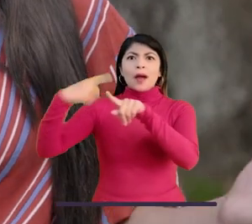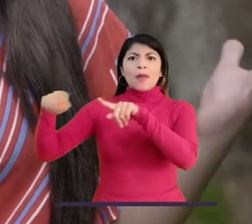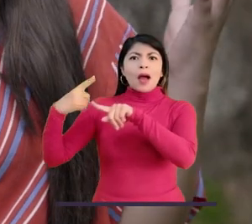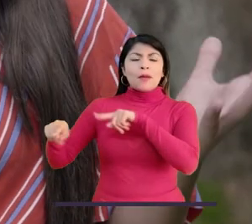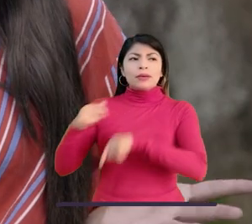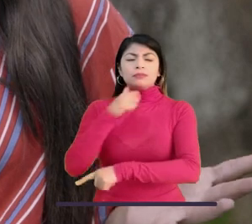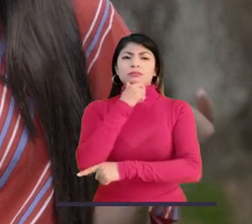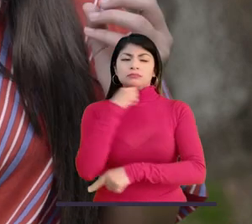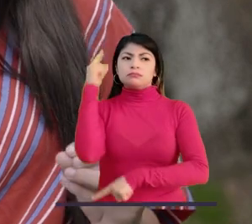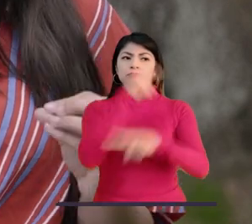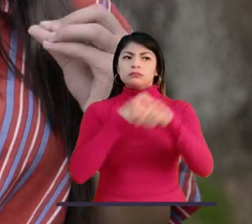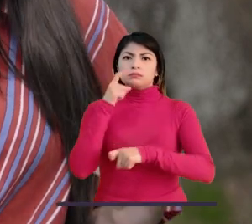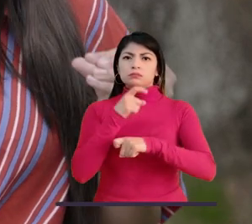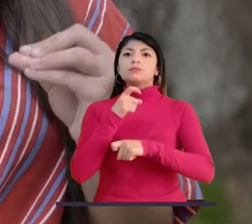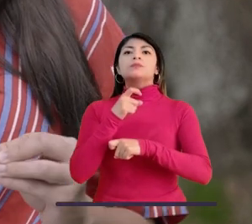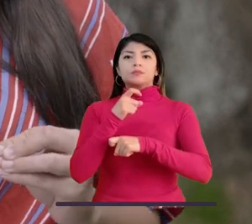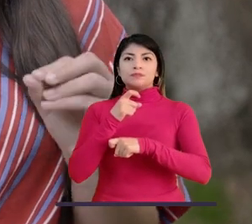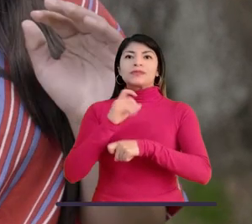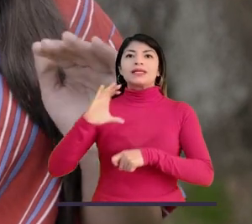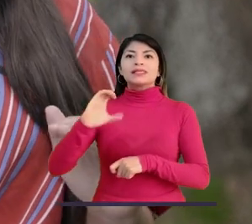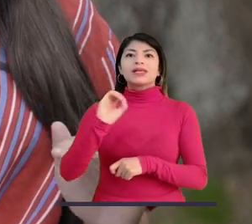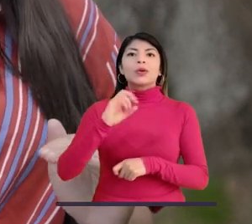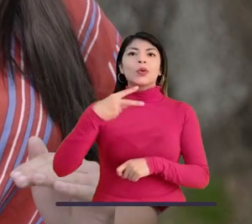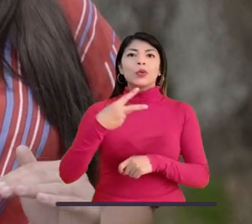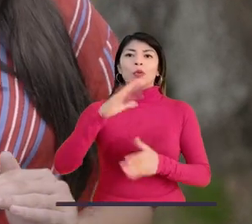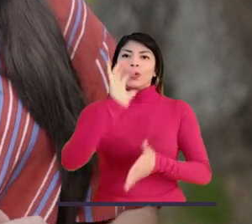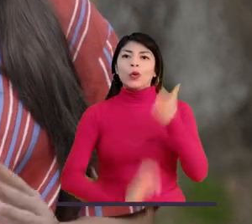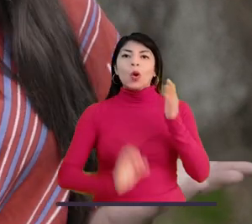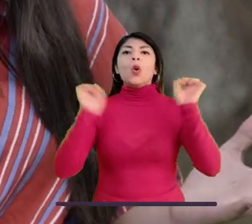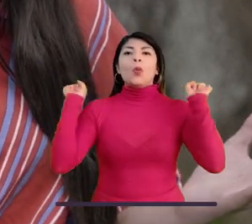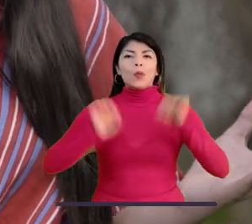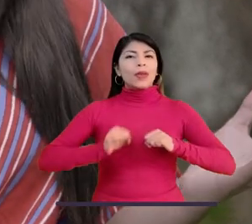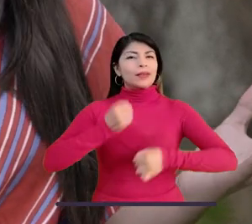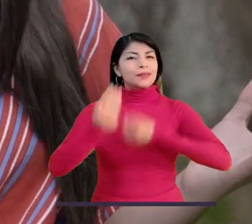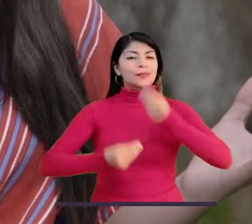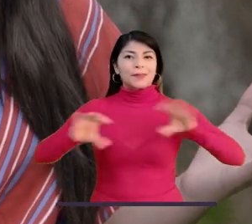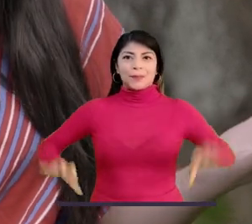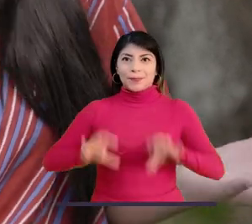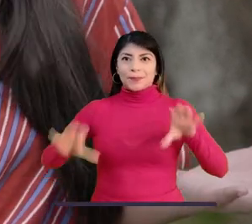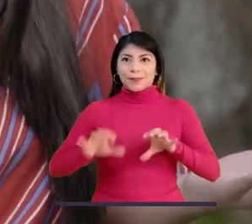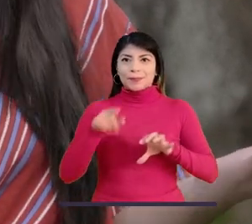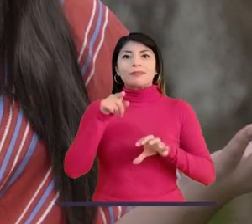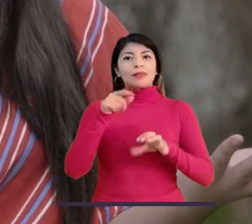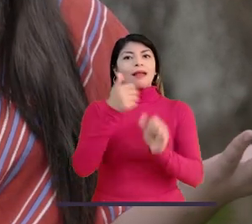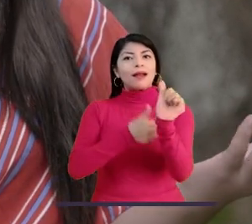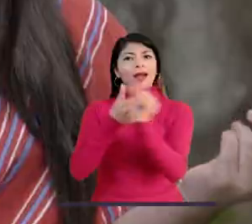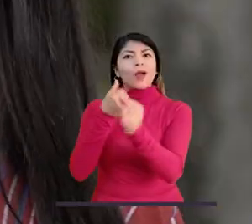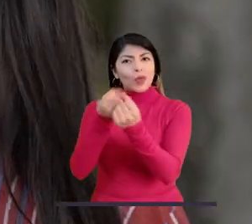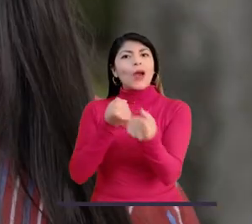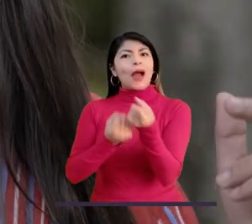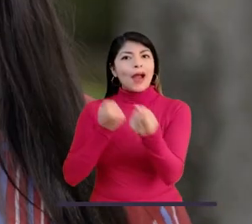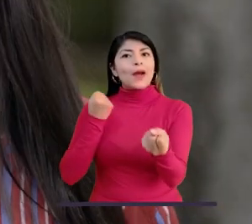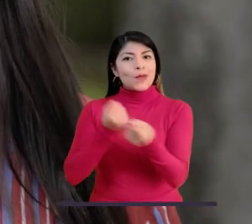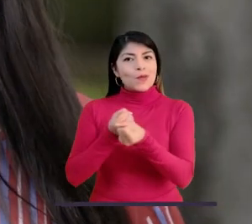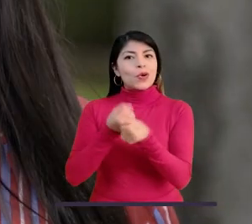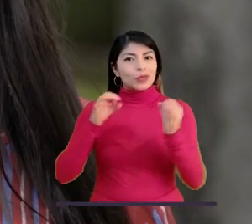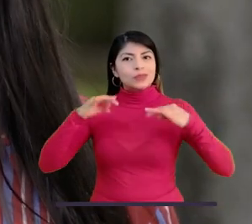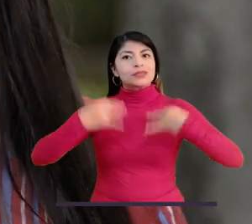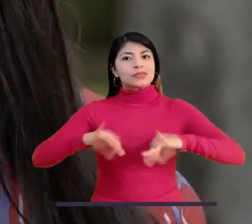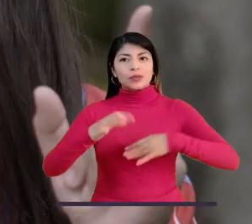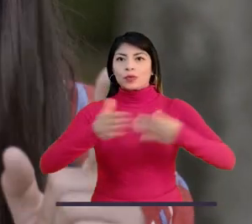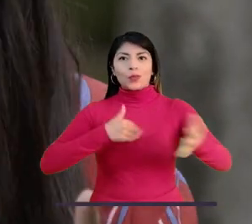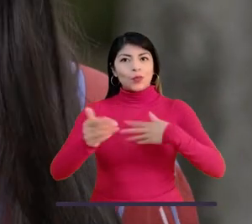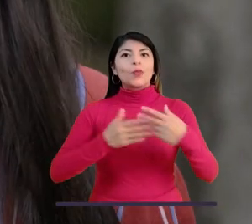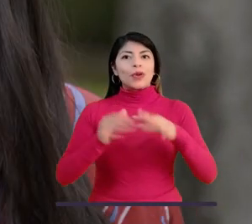¿Cuántas cosas por hacer? Todos podemos tener hábitos para reducir el CO2 de maneras muy sencillas en nuestro día a día. Nuestra contribución es